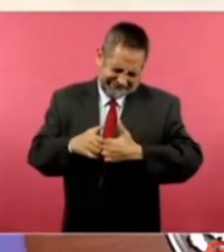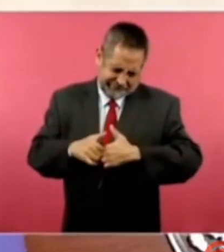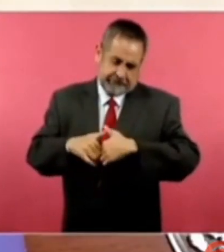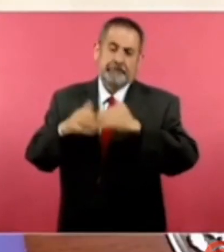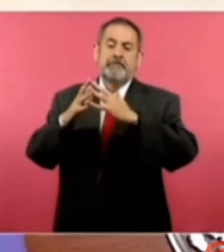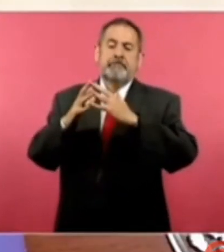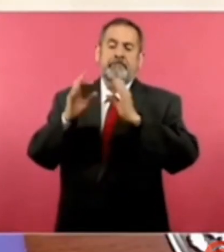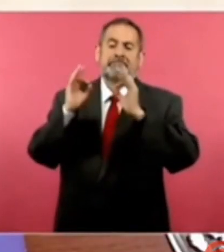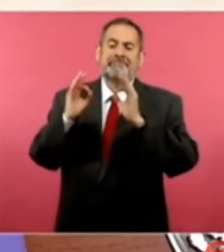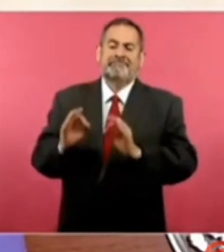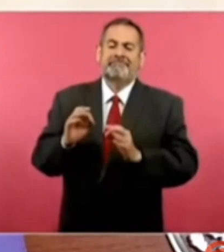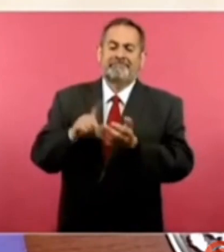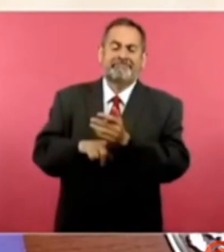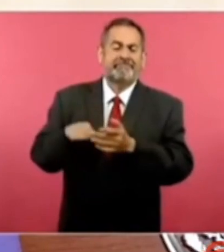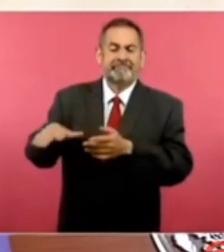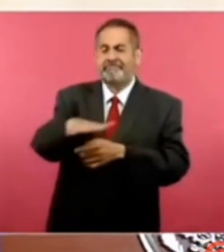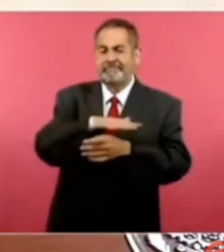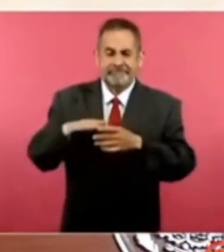Obreros.